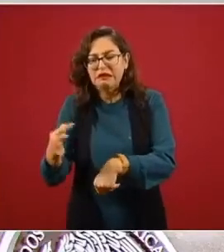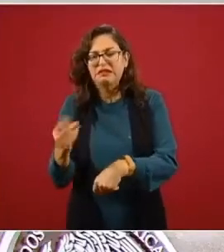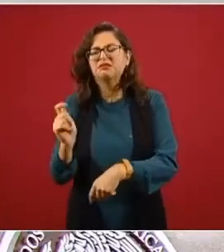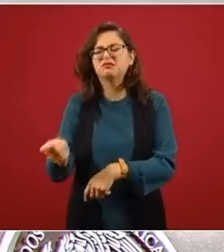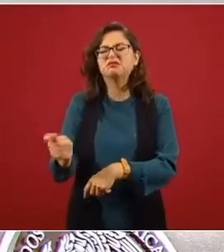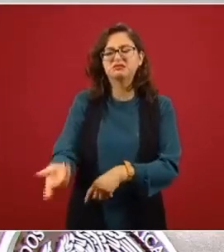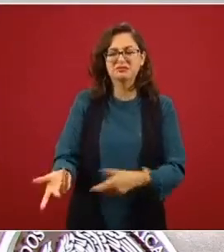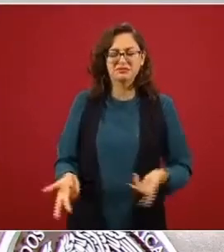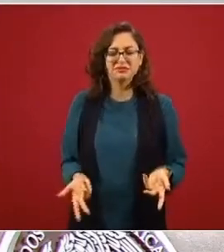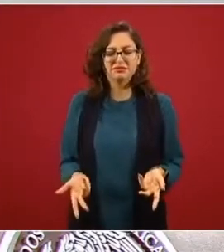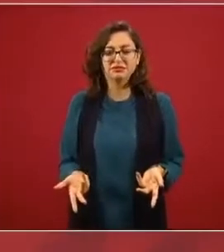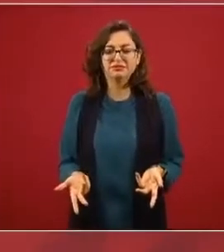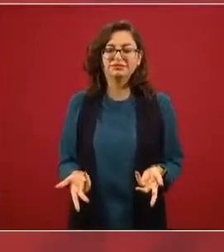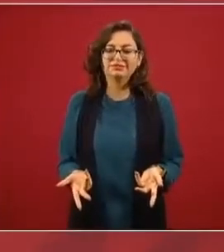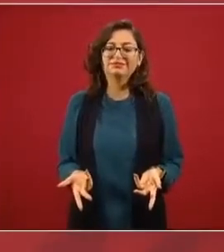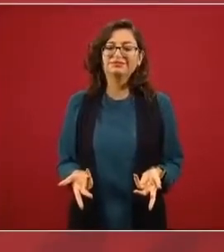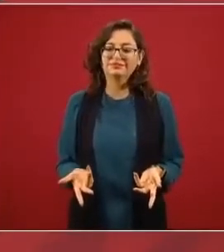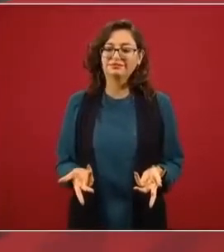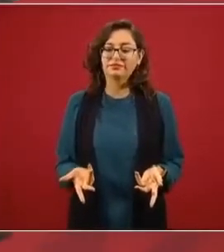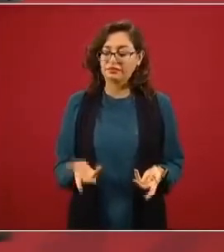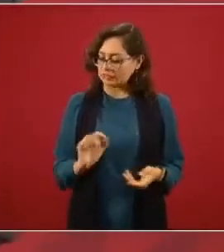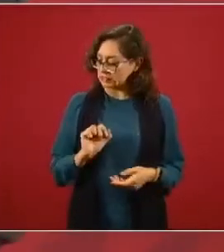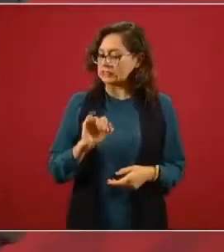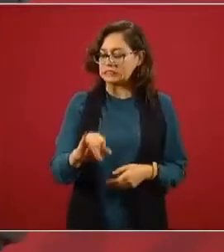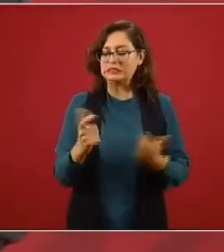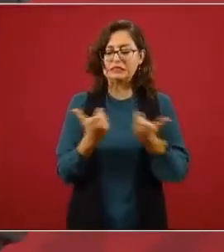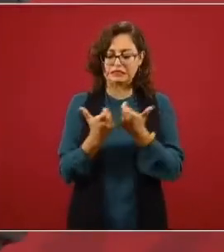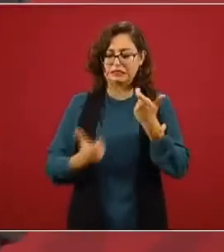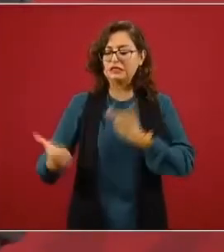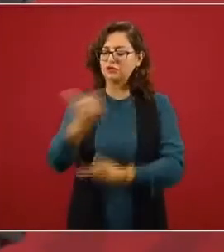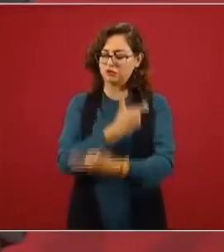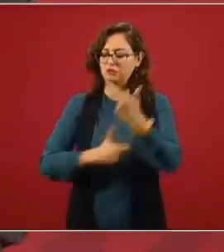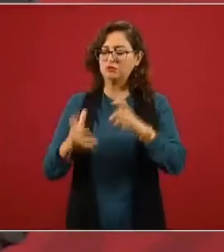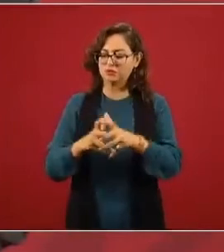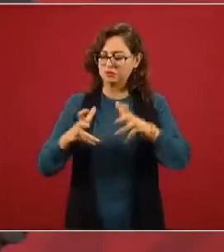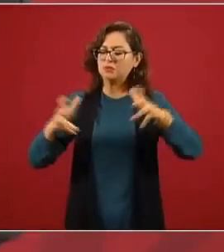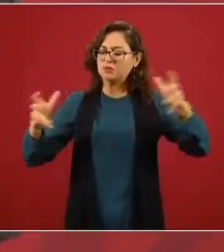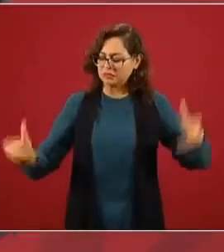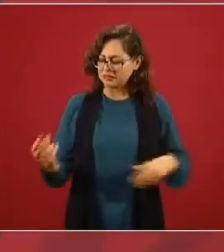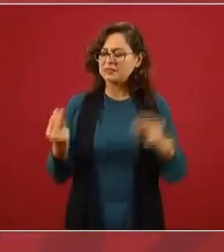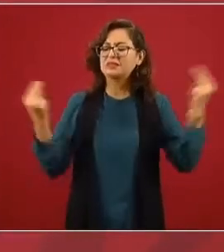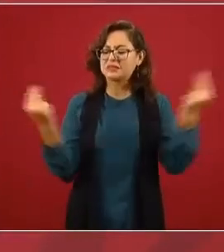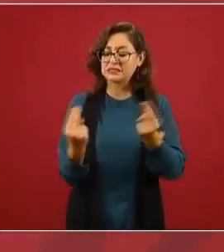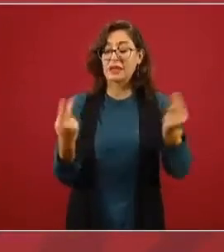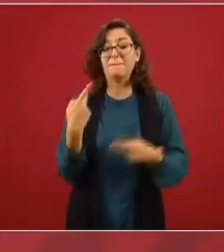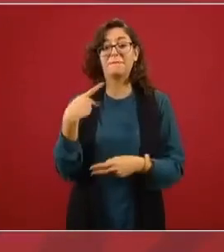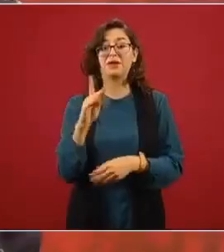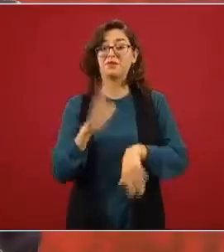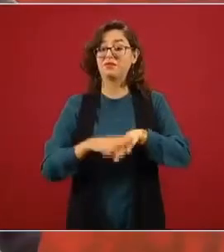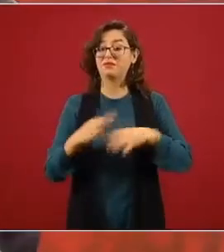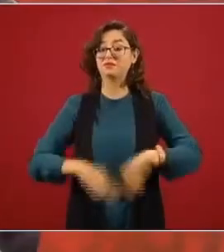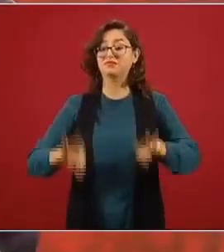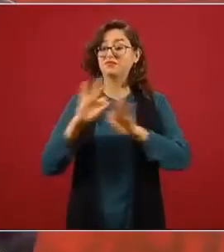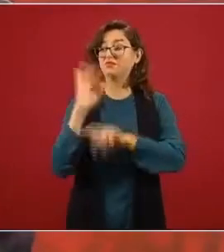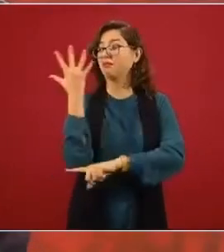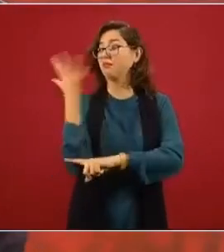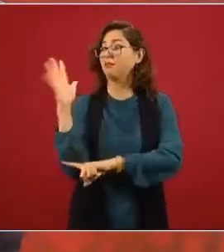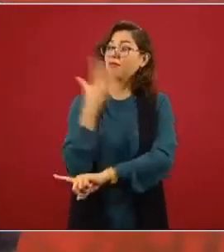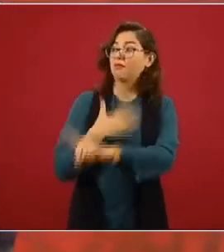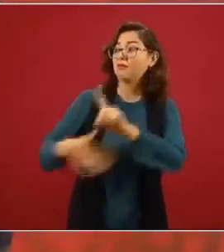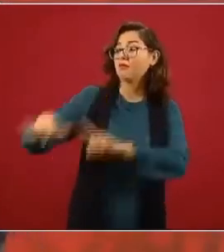Entonces, sí necesitamos el crecimiento económico, pero cuidando el medio ambiente, no